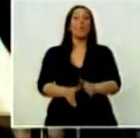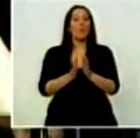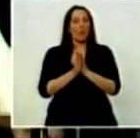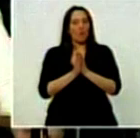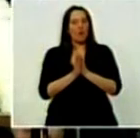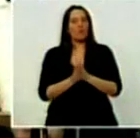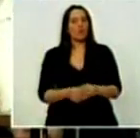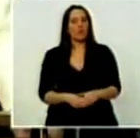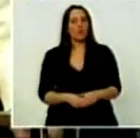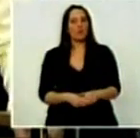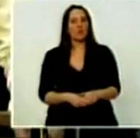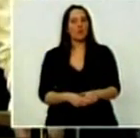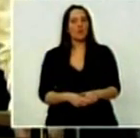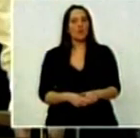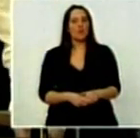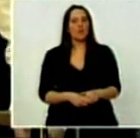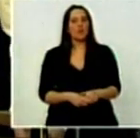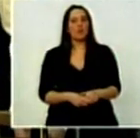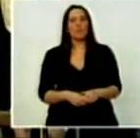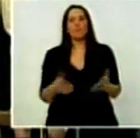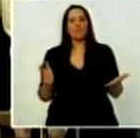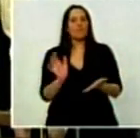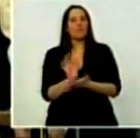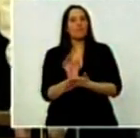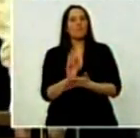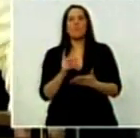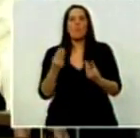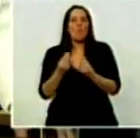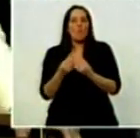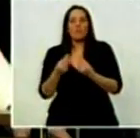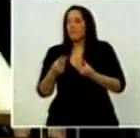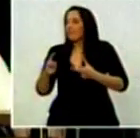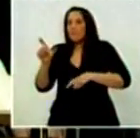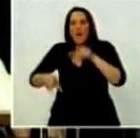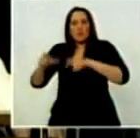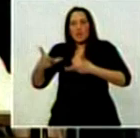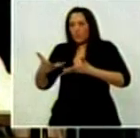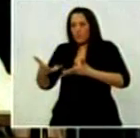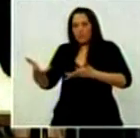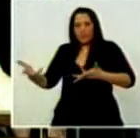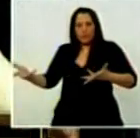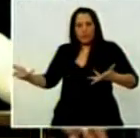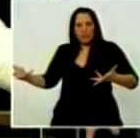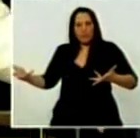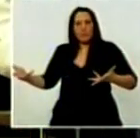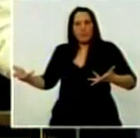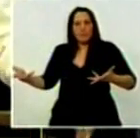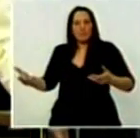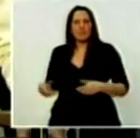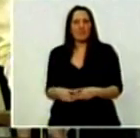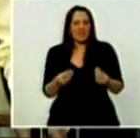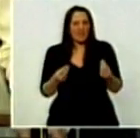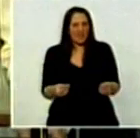de tanta gente, ¿qué es esto?